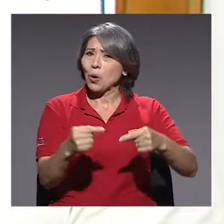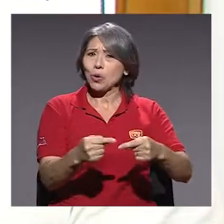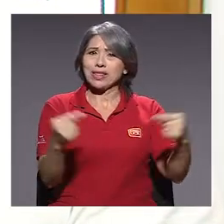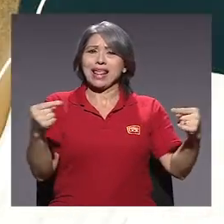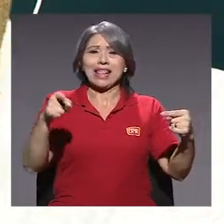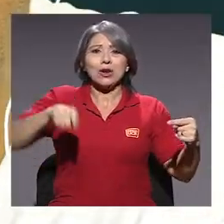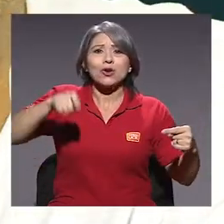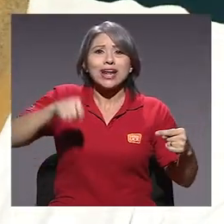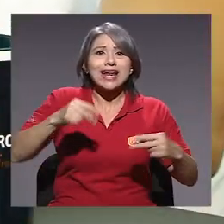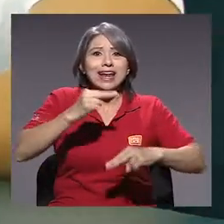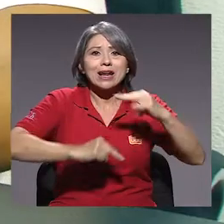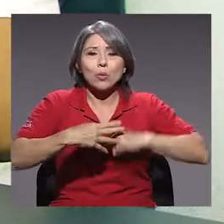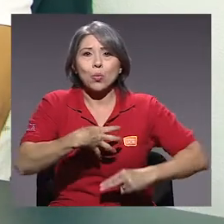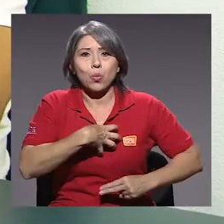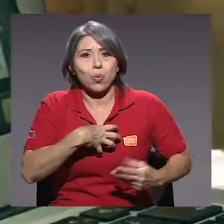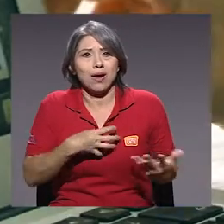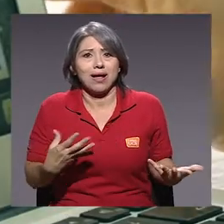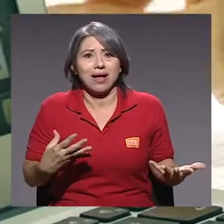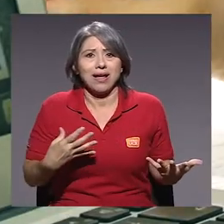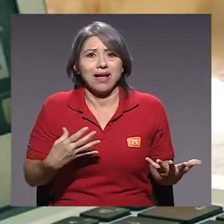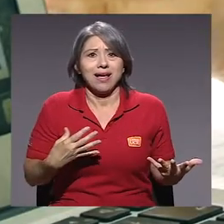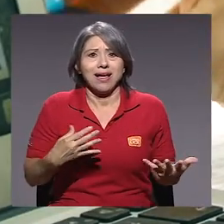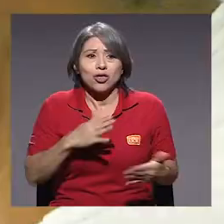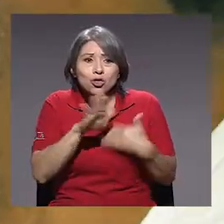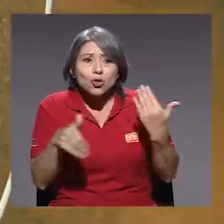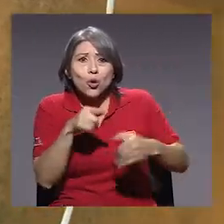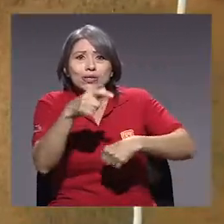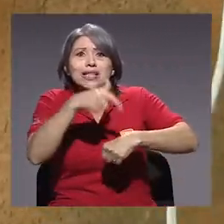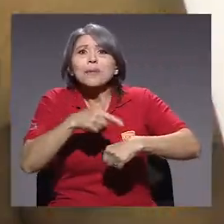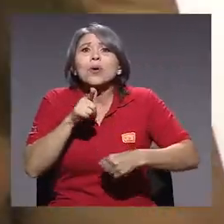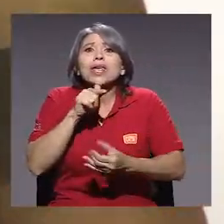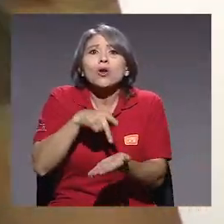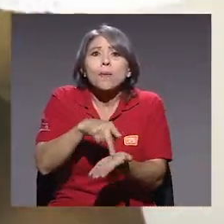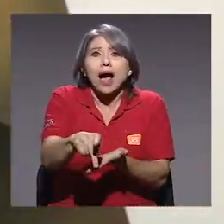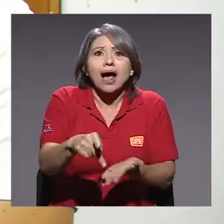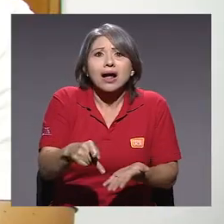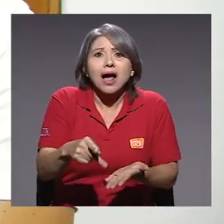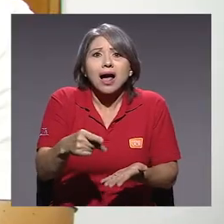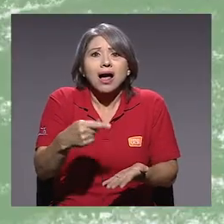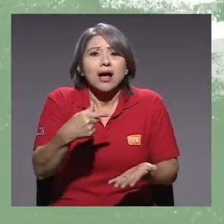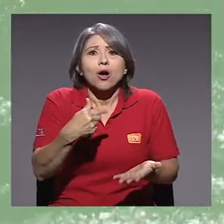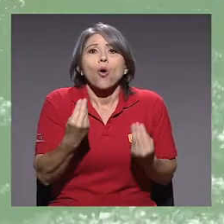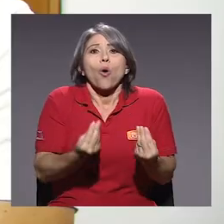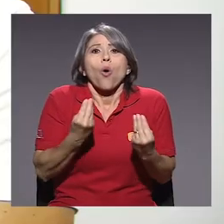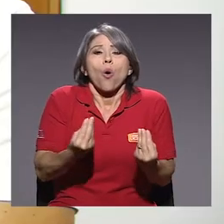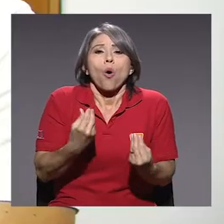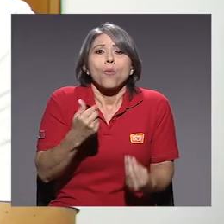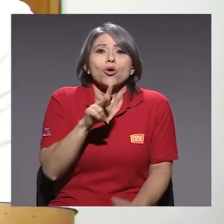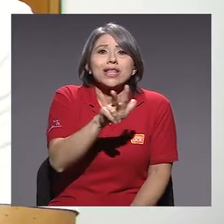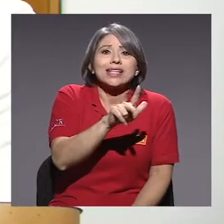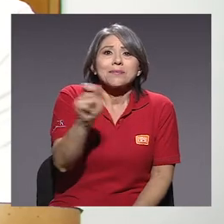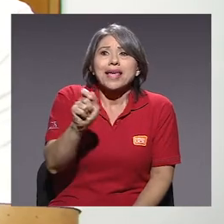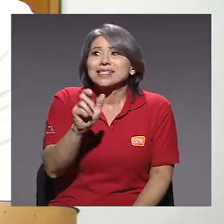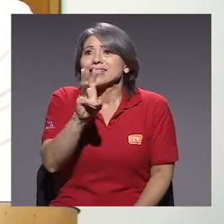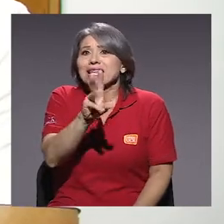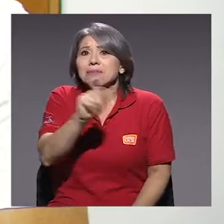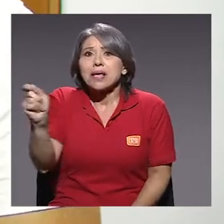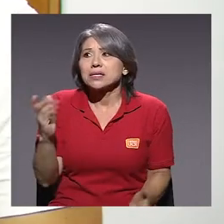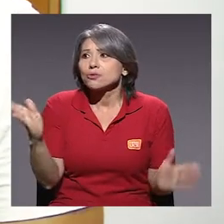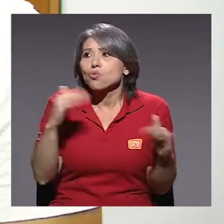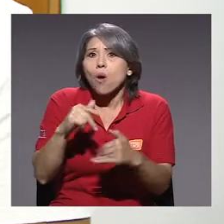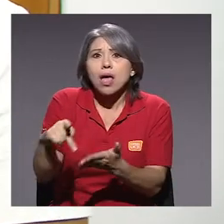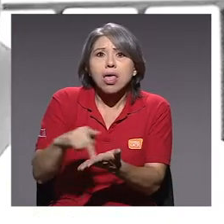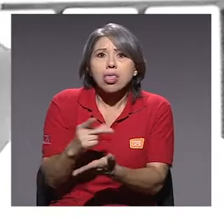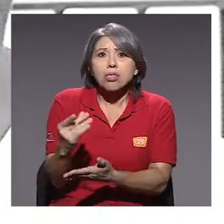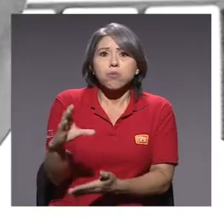emprendimiento. Entonces, todo ese tiempo, ¿de quién lo paga? Es, ¿cómo haces para estar tres meses o seis meses sin